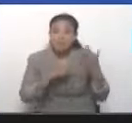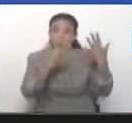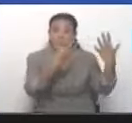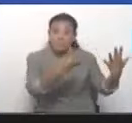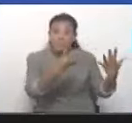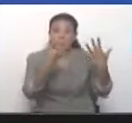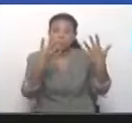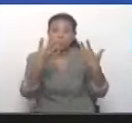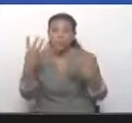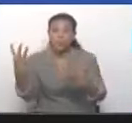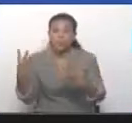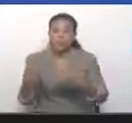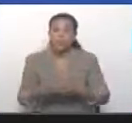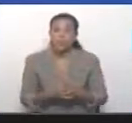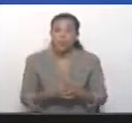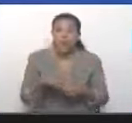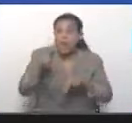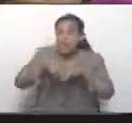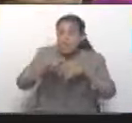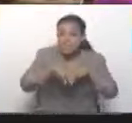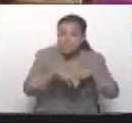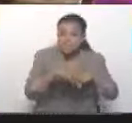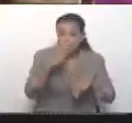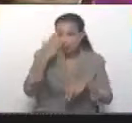no habían nacido o eran unos chiquilines,